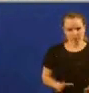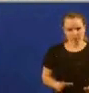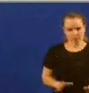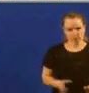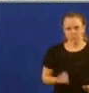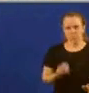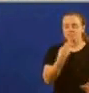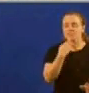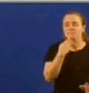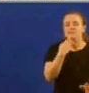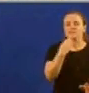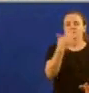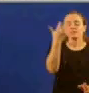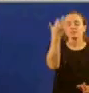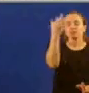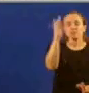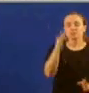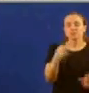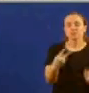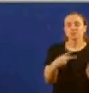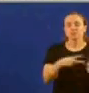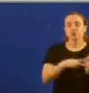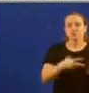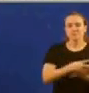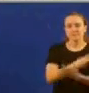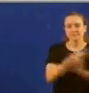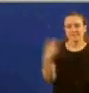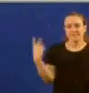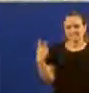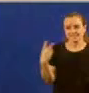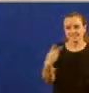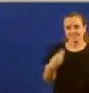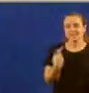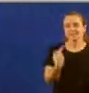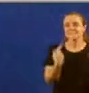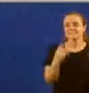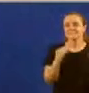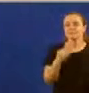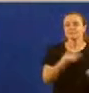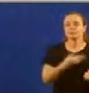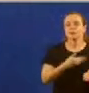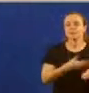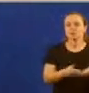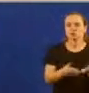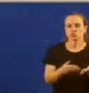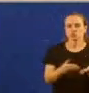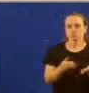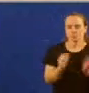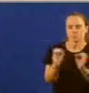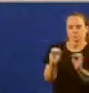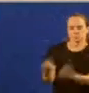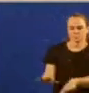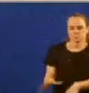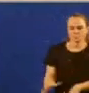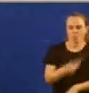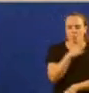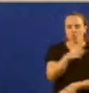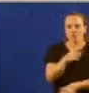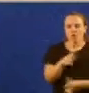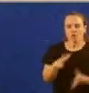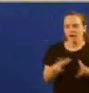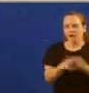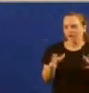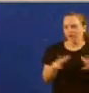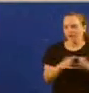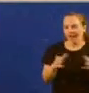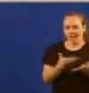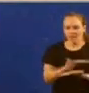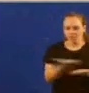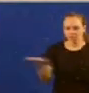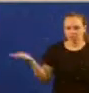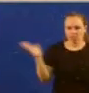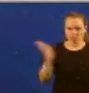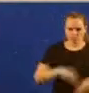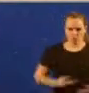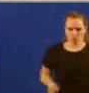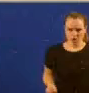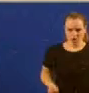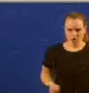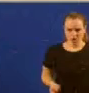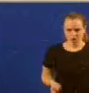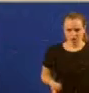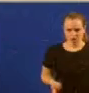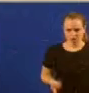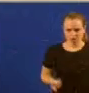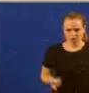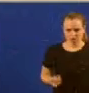orzamento inicial de 2017 a 60 millóns de euros de gasto por falta de ambición por falta de confianza en si mesma cun